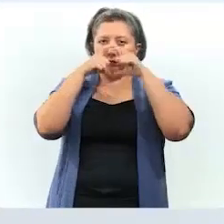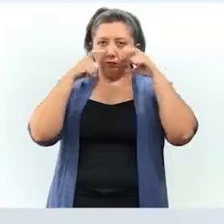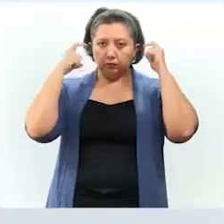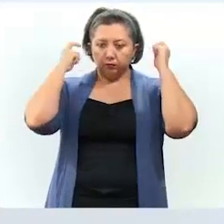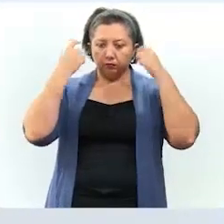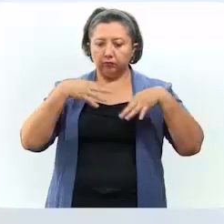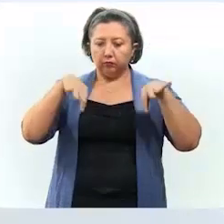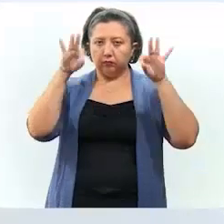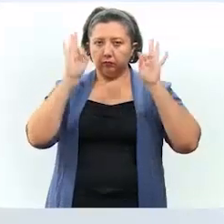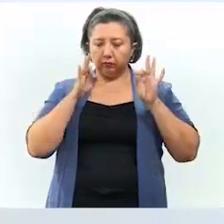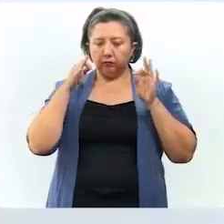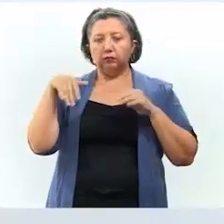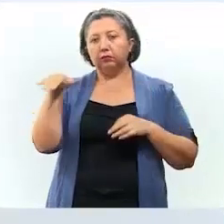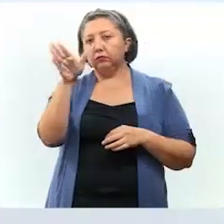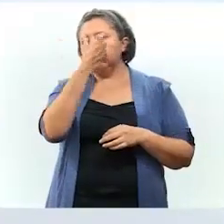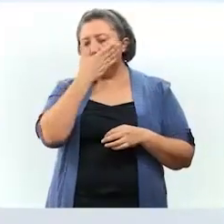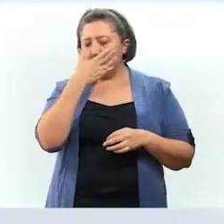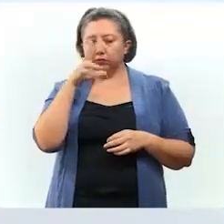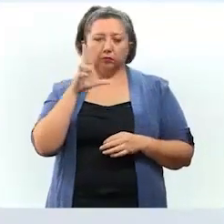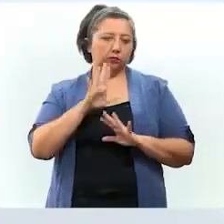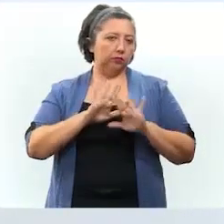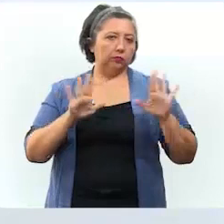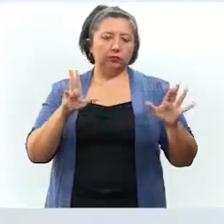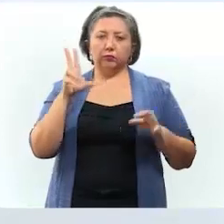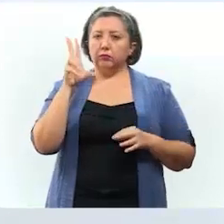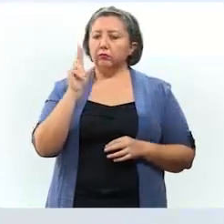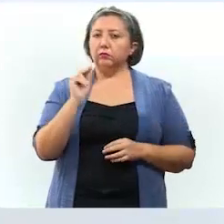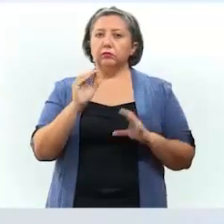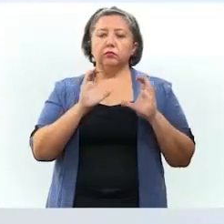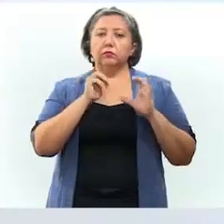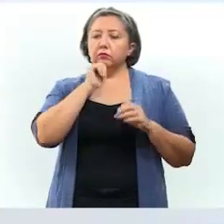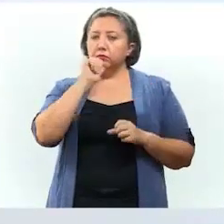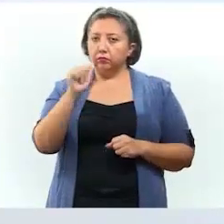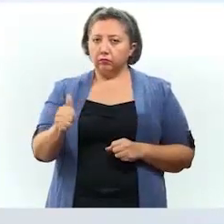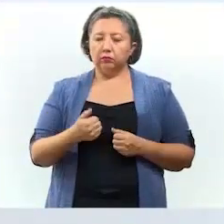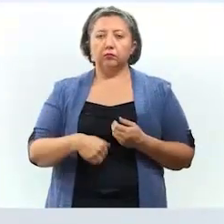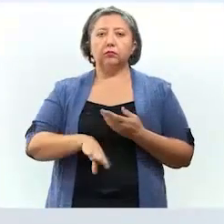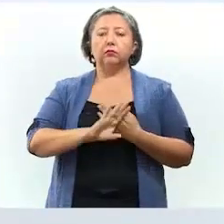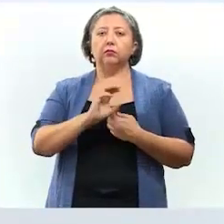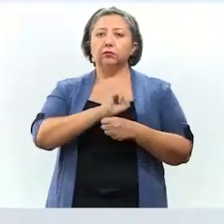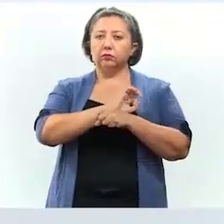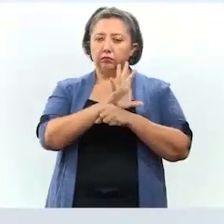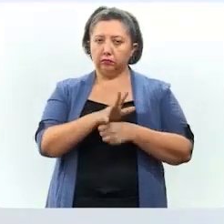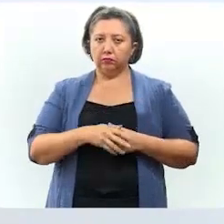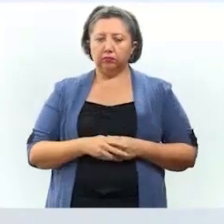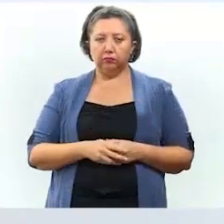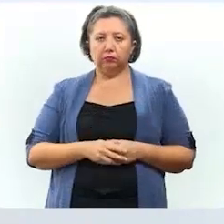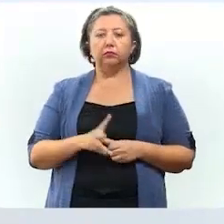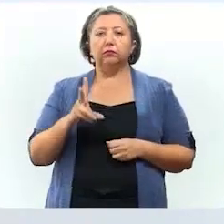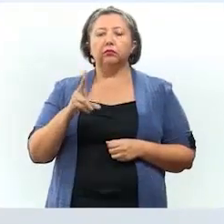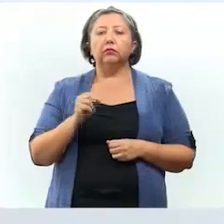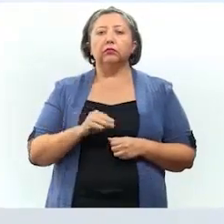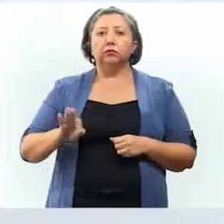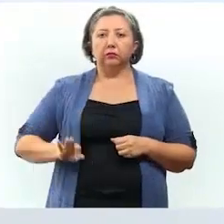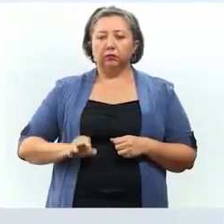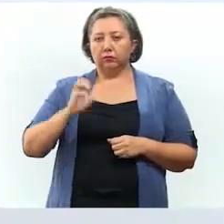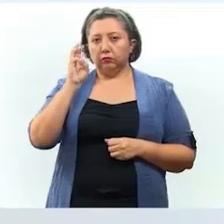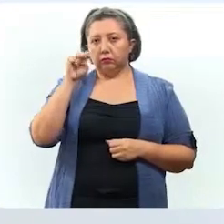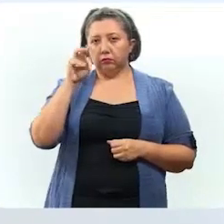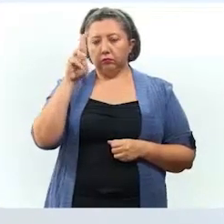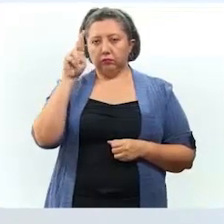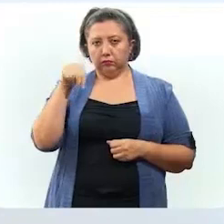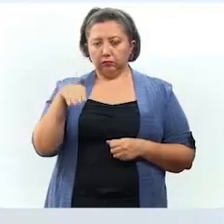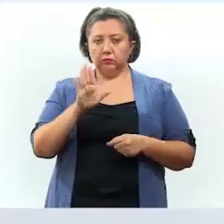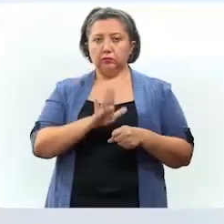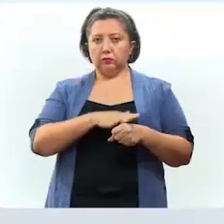cubrebocas de tela o pañoletas, ya que está descrito que no brinda ninguna protección contra el COVID, incluida la variante Omicron,